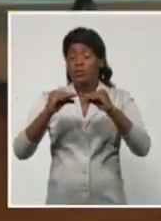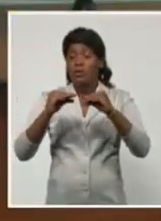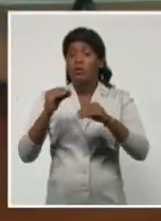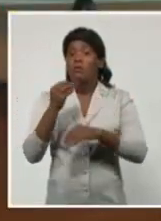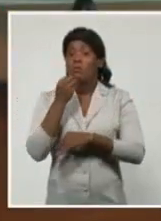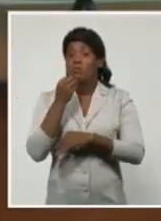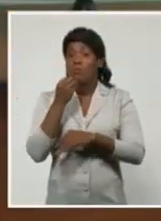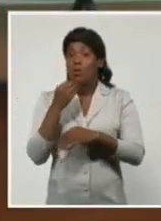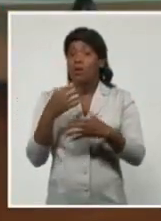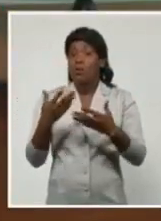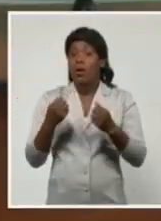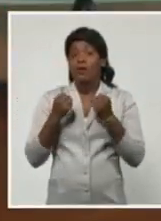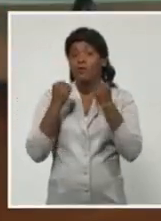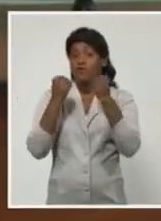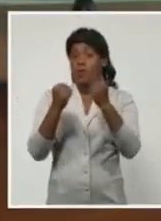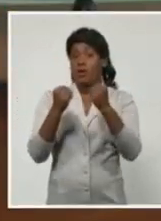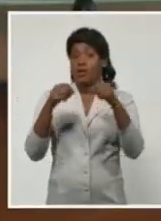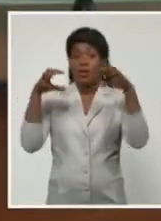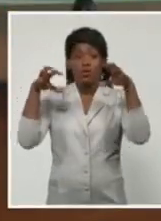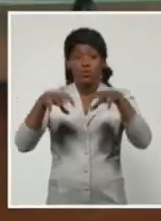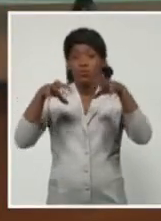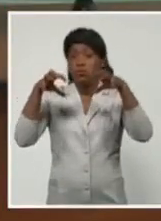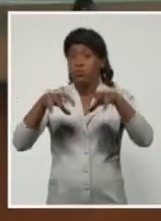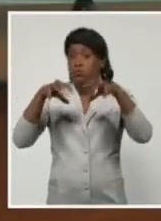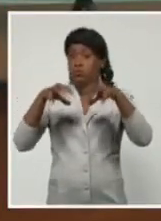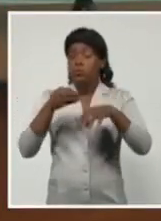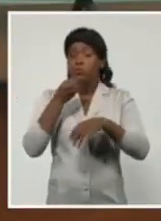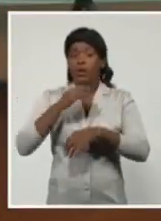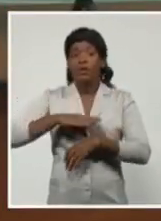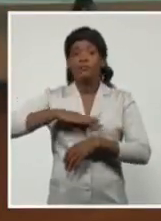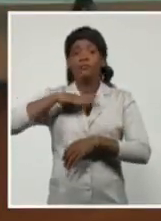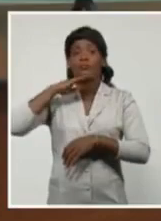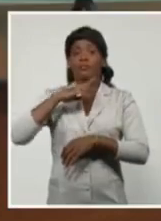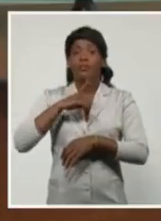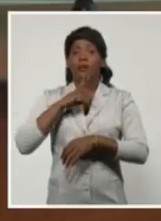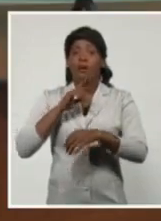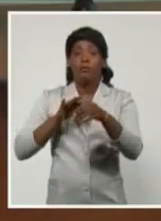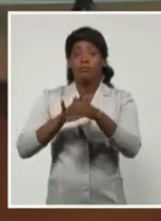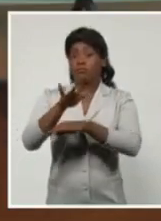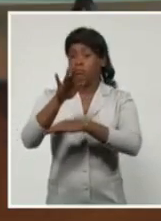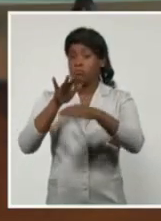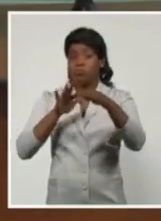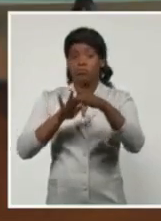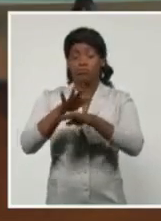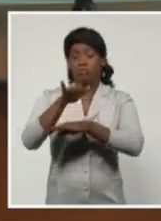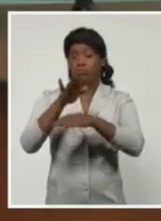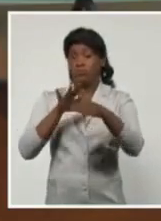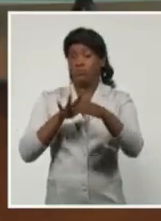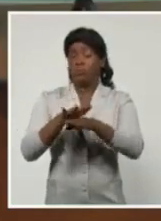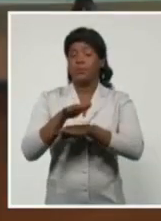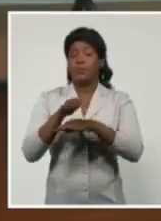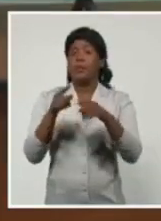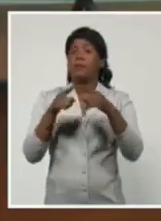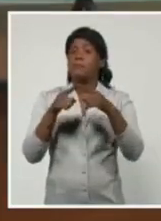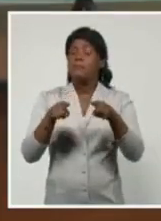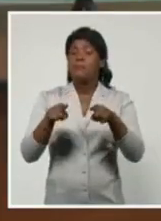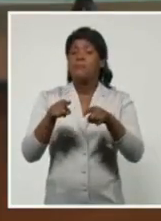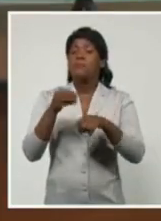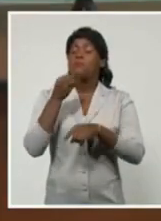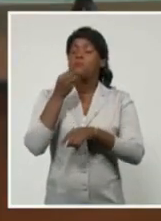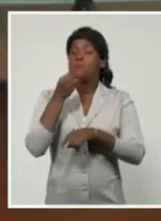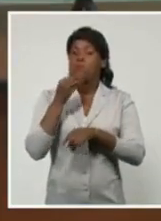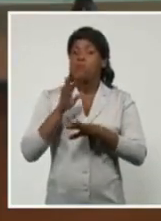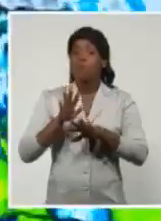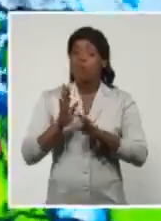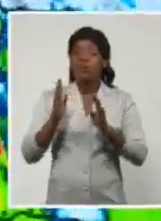tendremos lluvia fuerte y puede haber inundaciones. Pero puede ser que ahí no se desarrolle ninguna cosa de